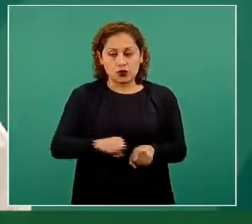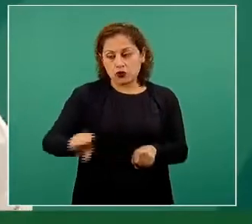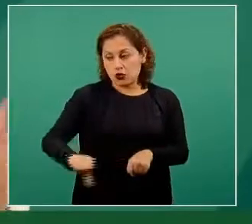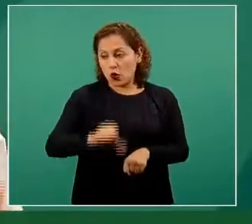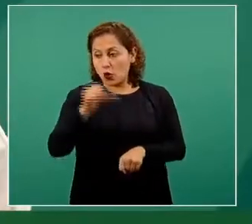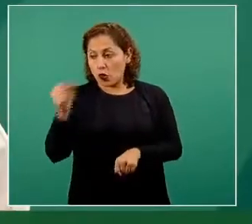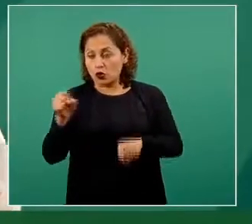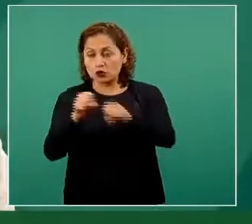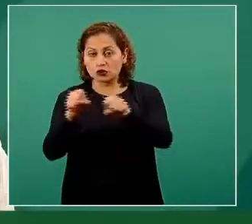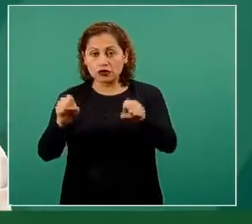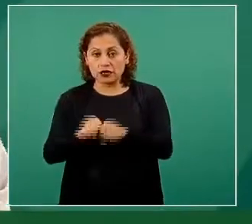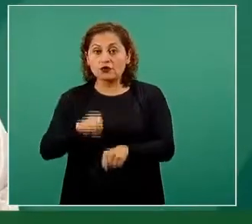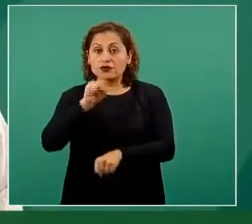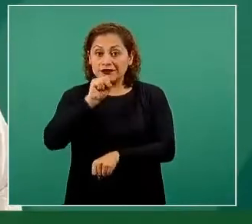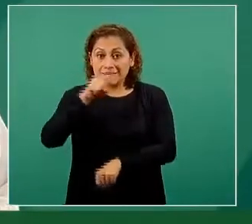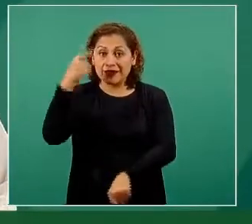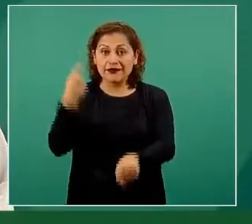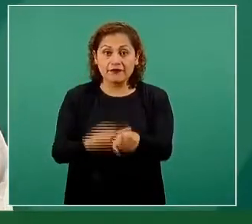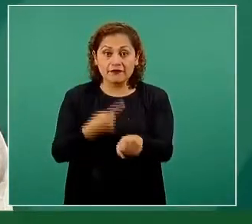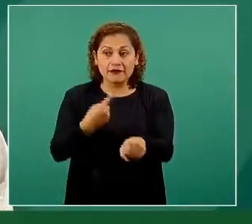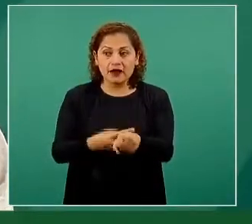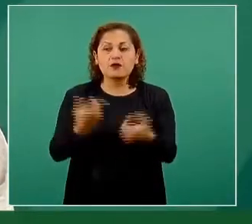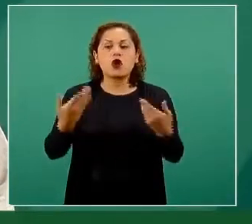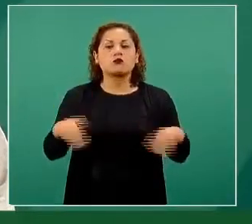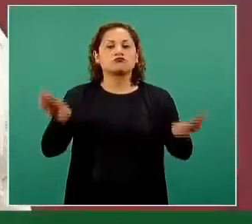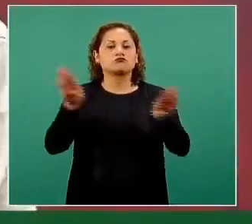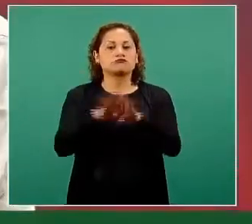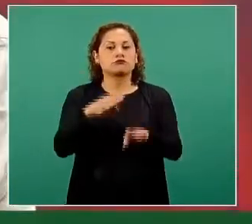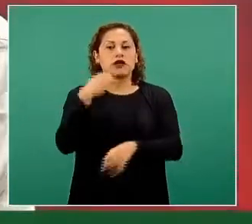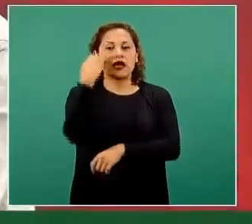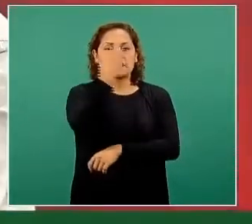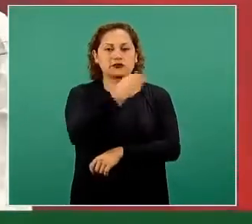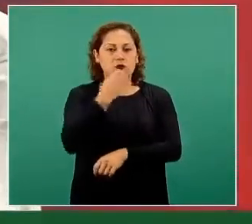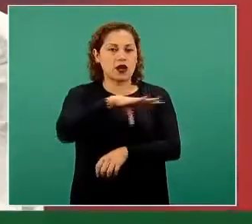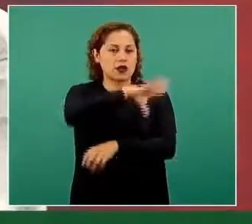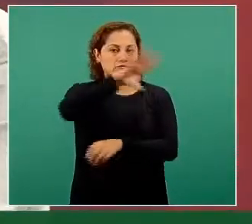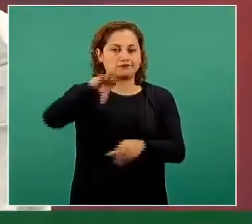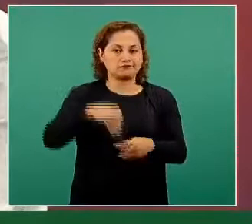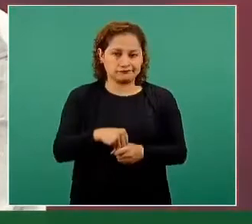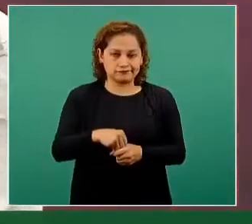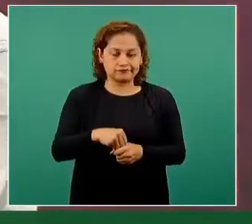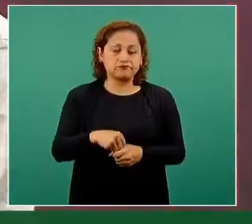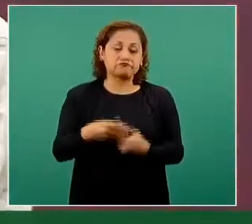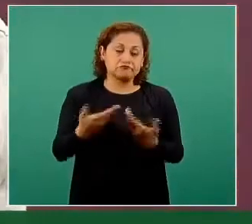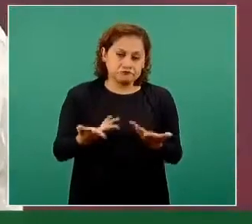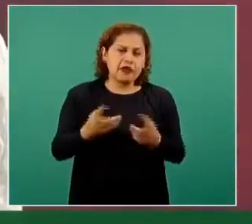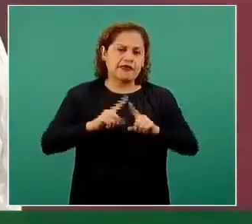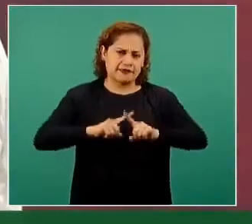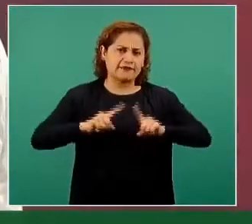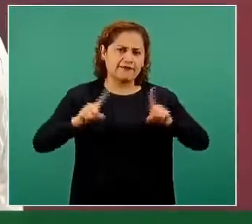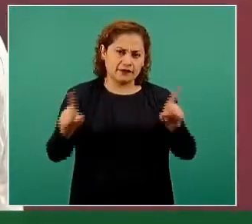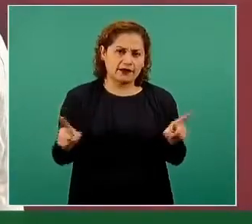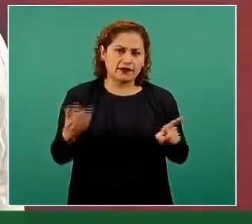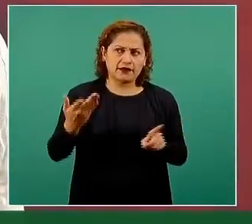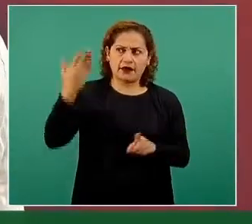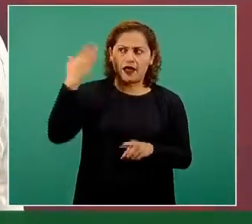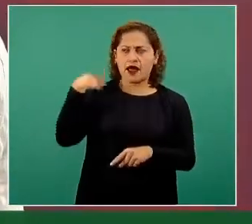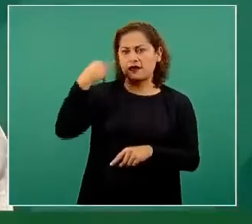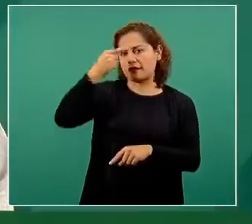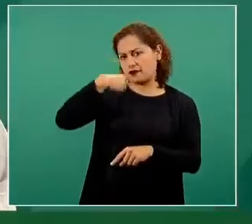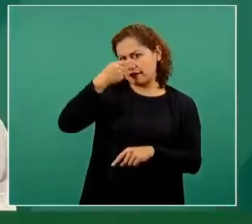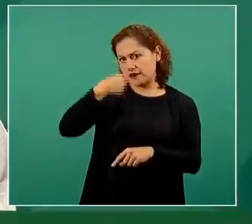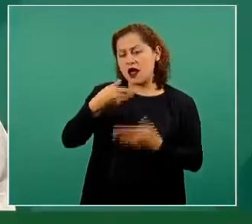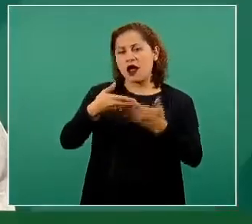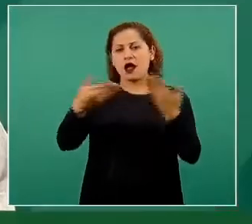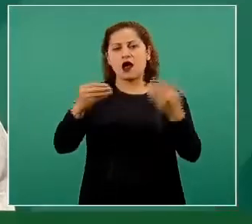Esto lo hemos reanalizado a la luz de lo que está ocurriendo con COVID, las diferencias entre COVID e influenza y hemos considerado que